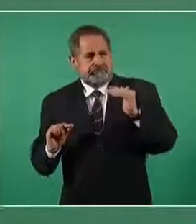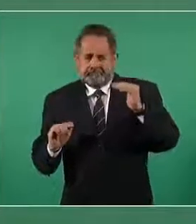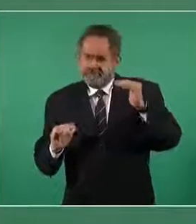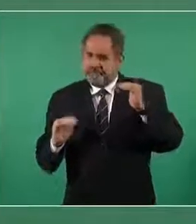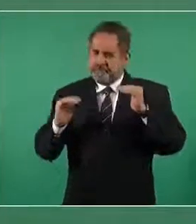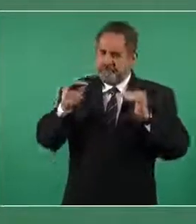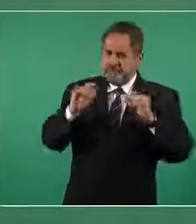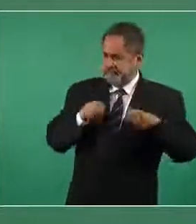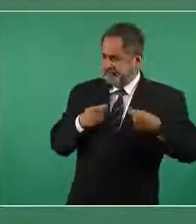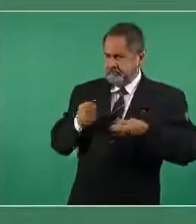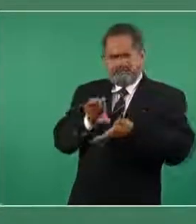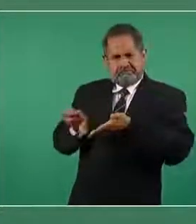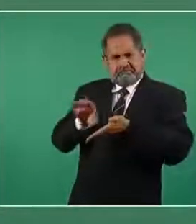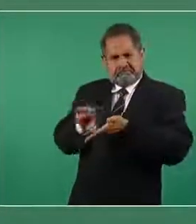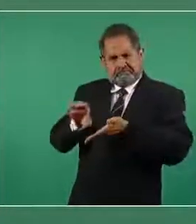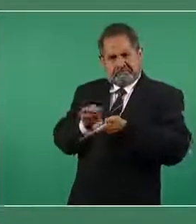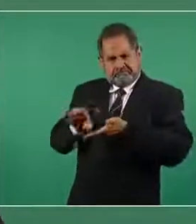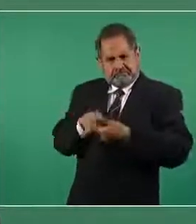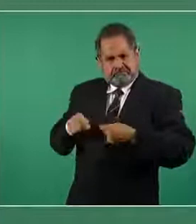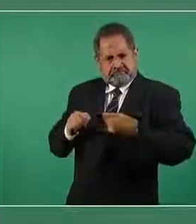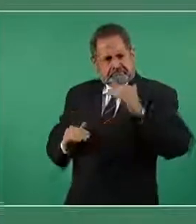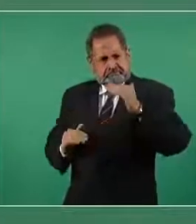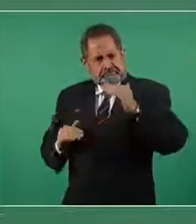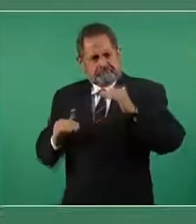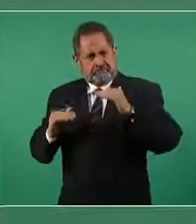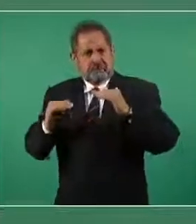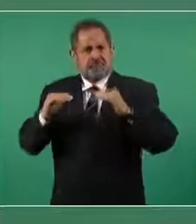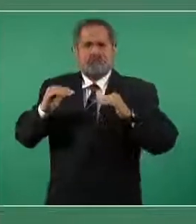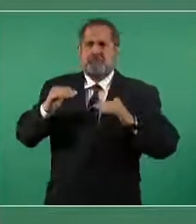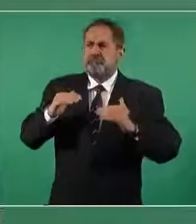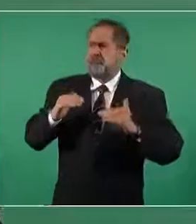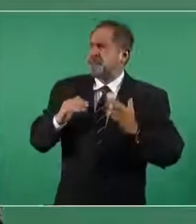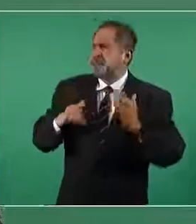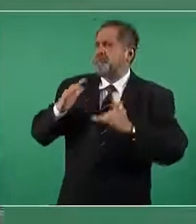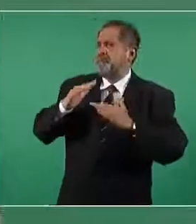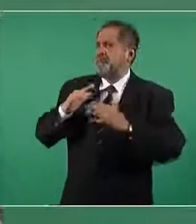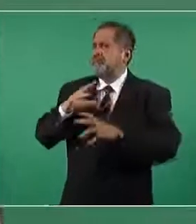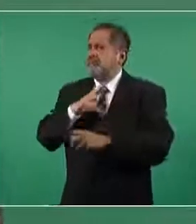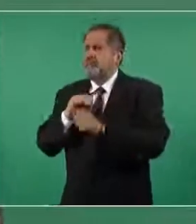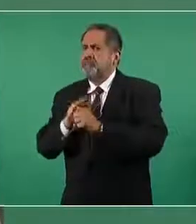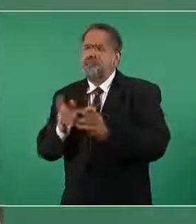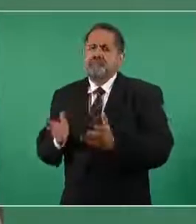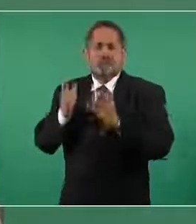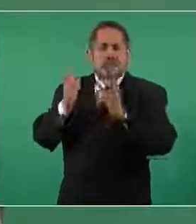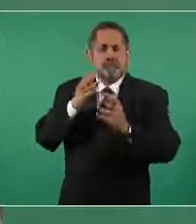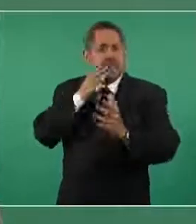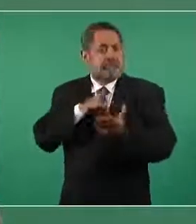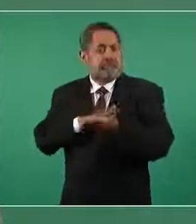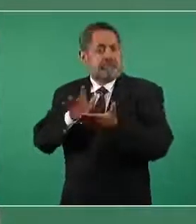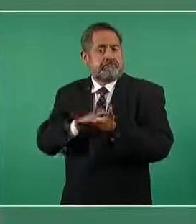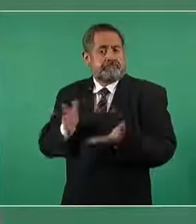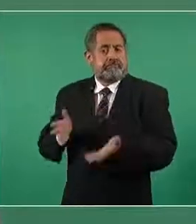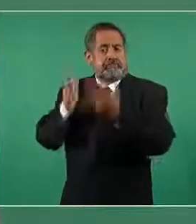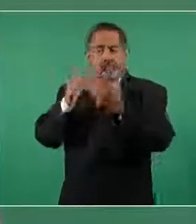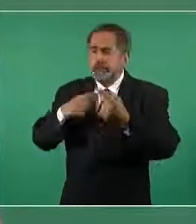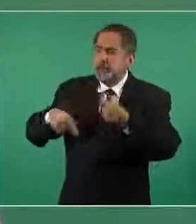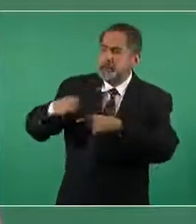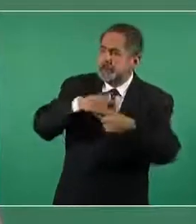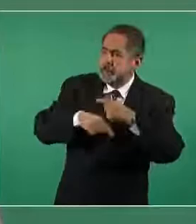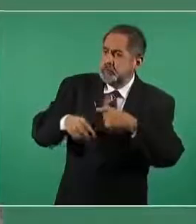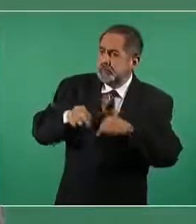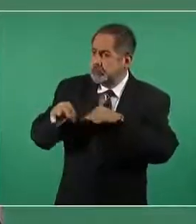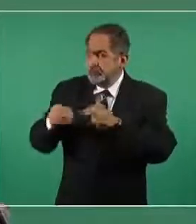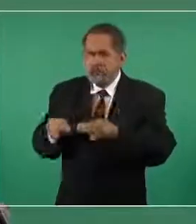recursos para crear infraestructura para impulsar sus actividades